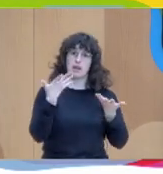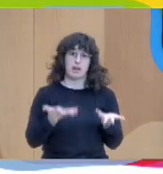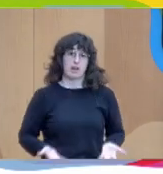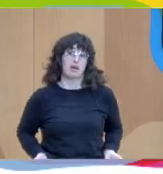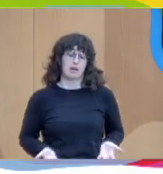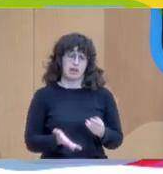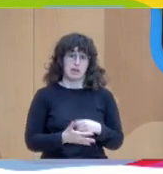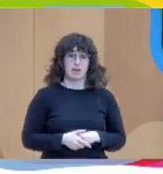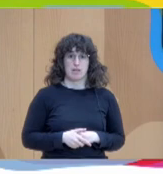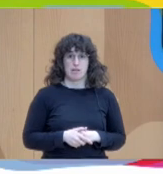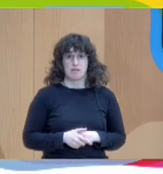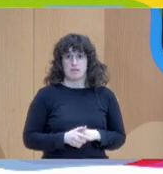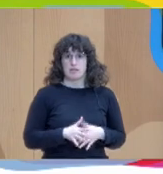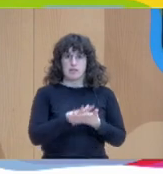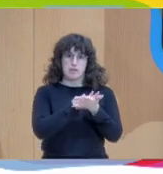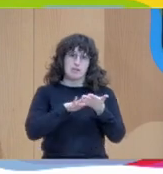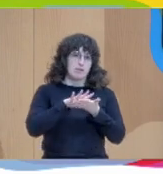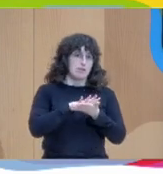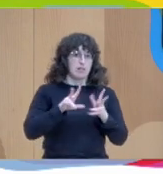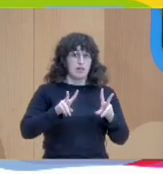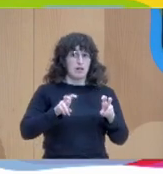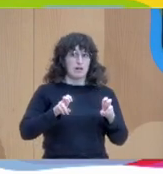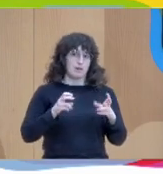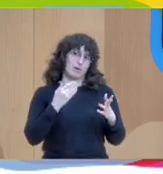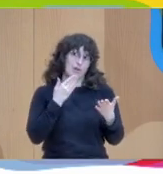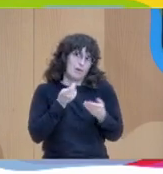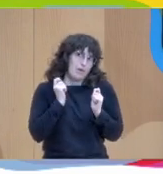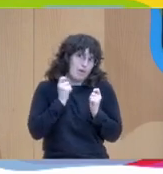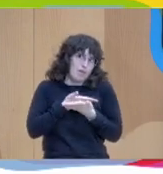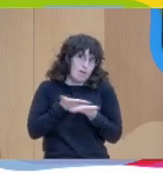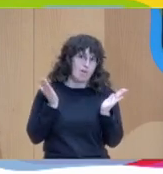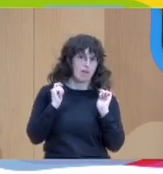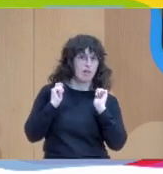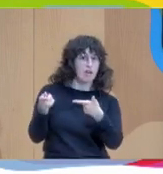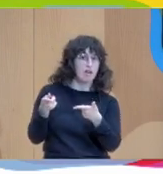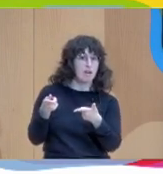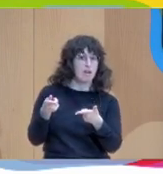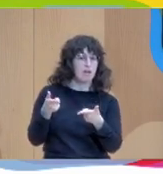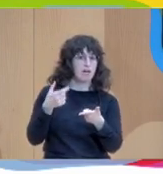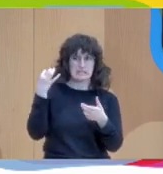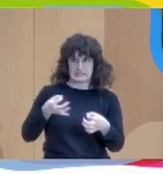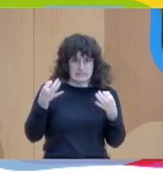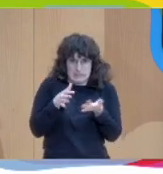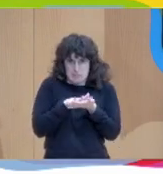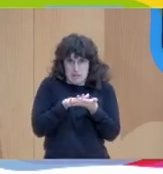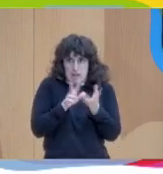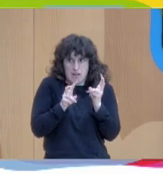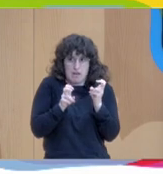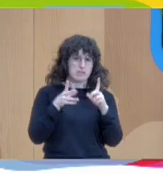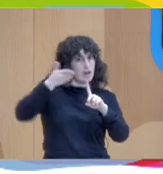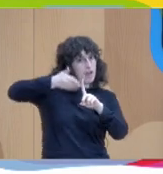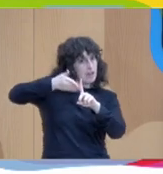Y siempre hablamos de lo de crear confianza lo de poner en el centro de la intervención a la persona